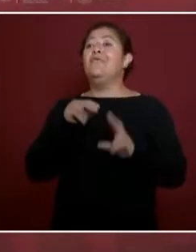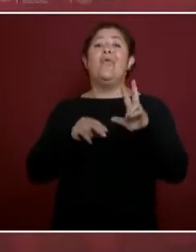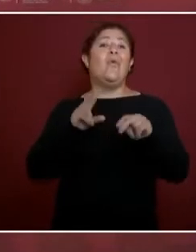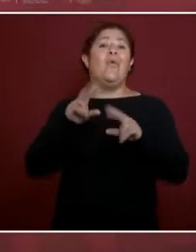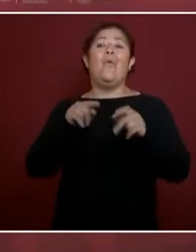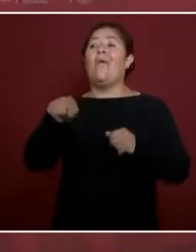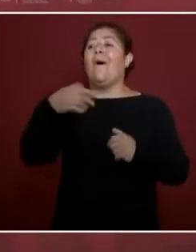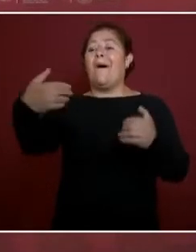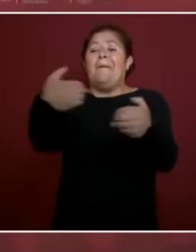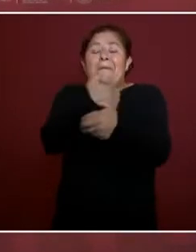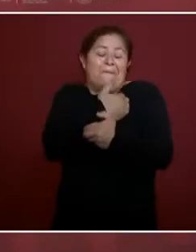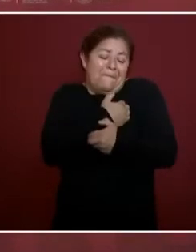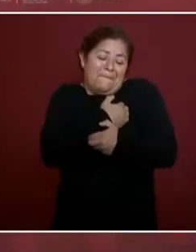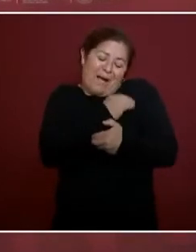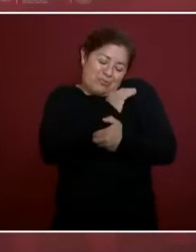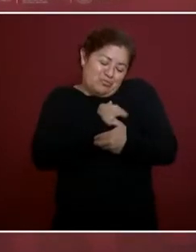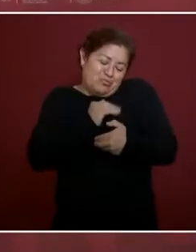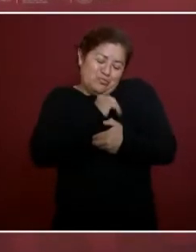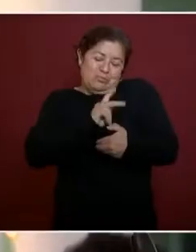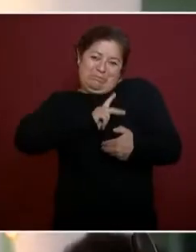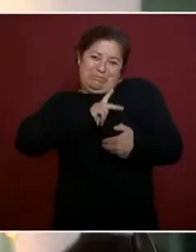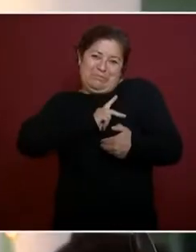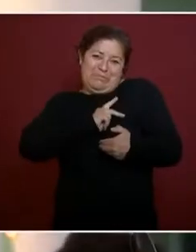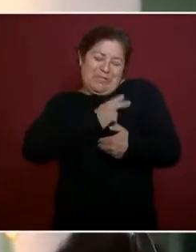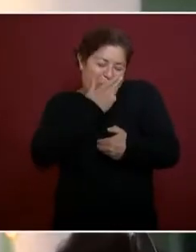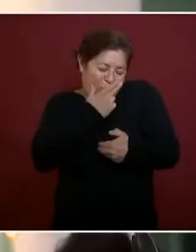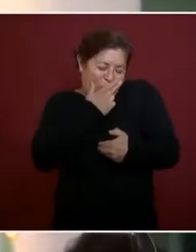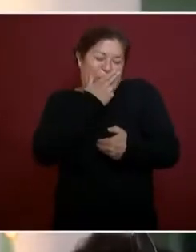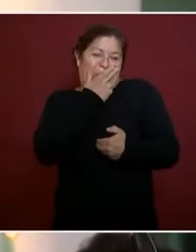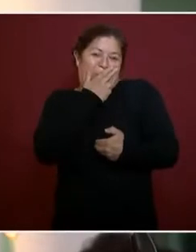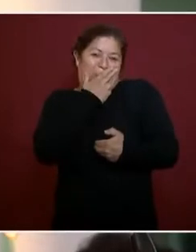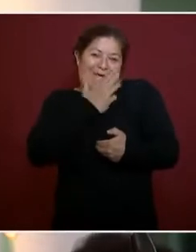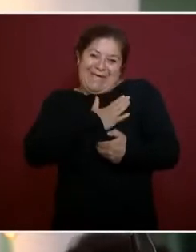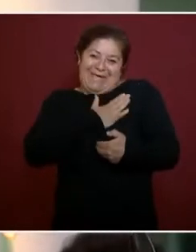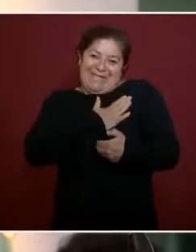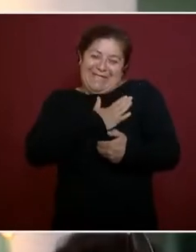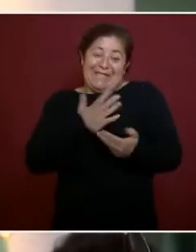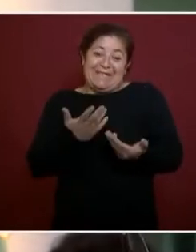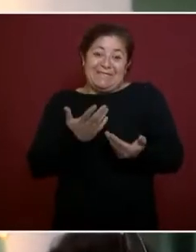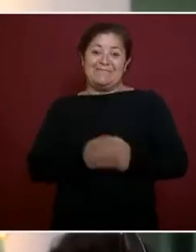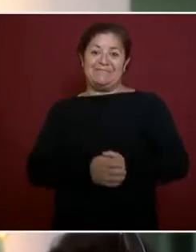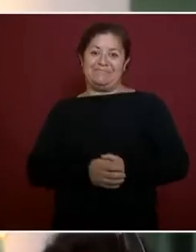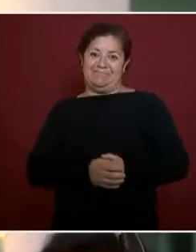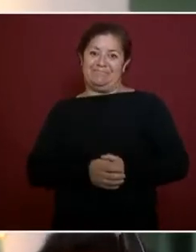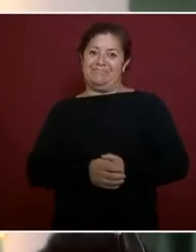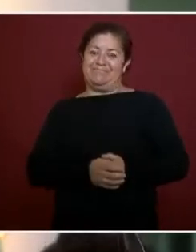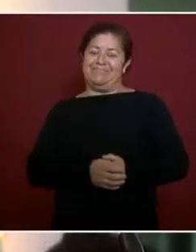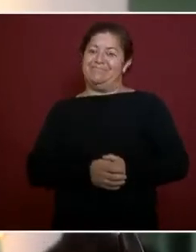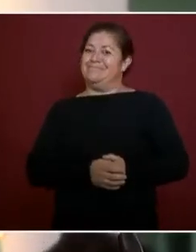estén siempre con nosotros. por eso hasta se pasan